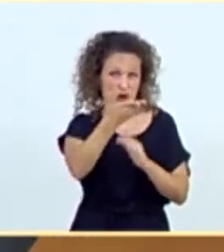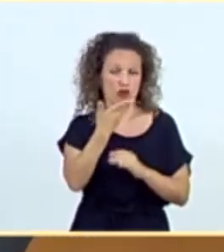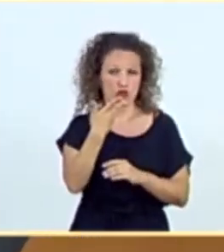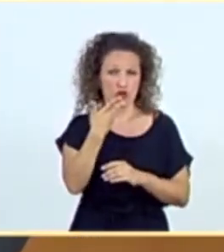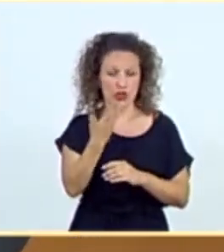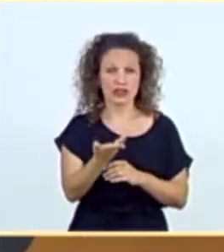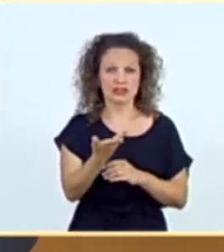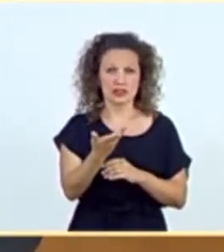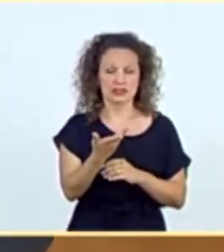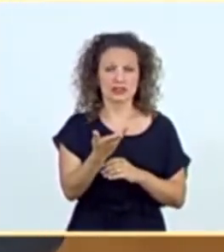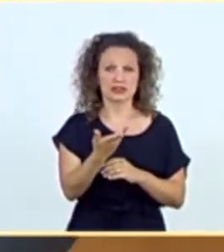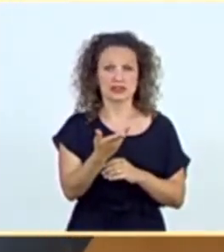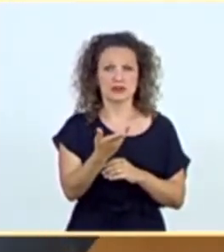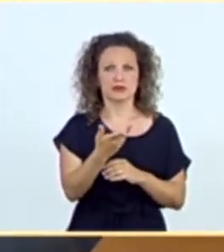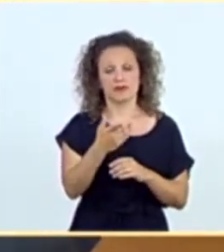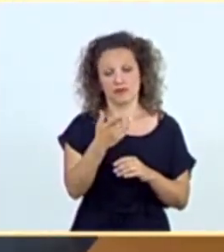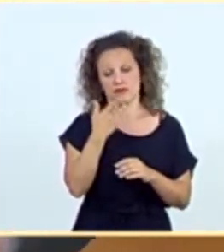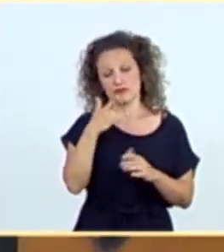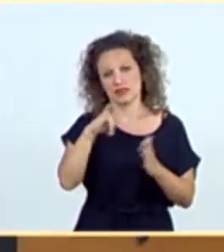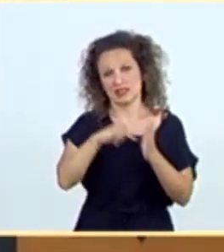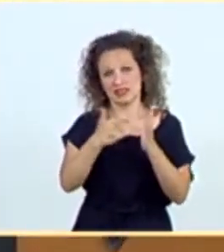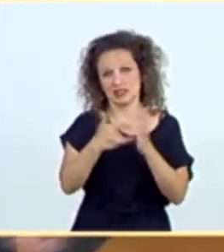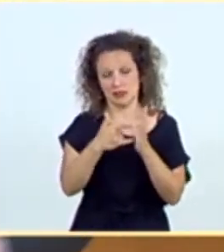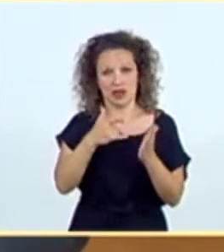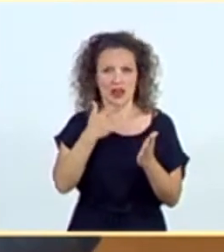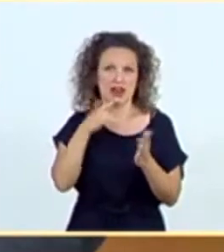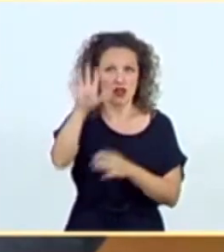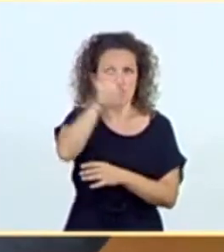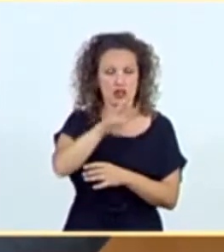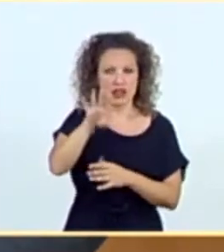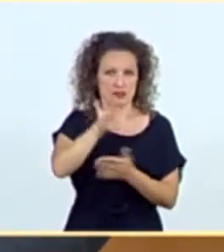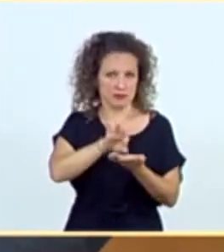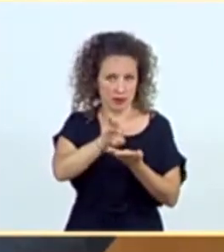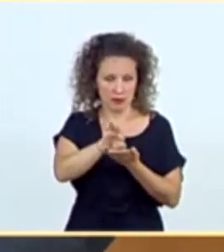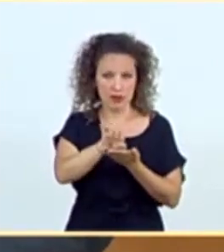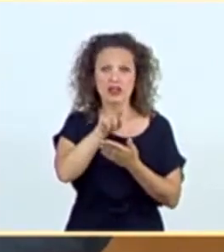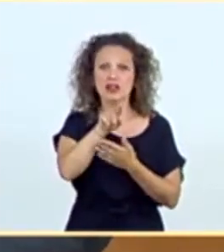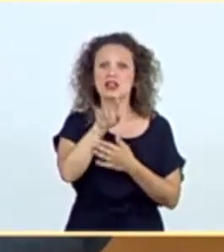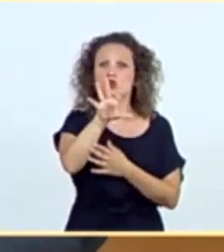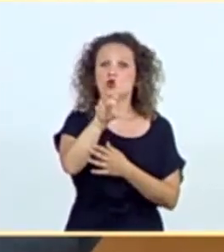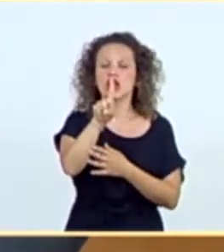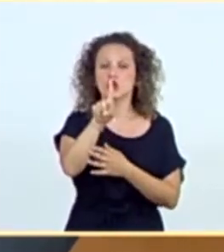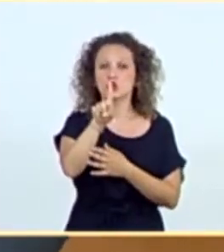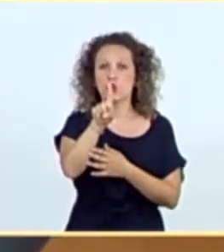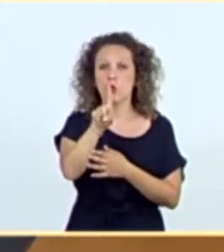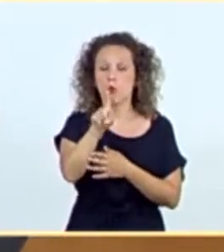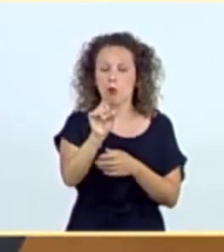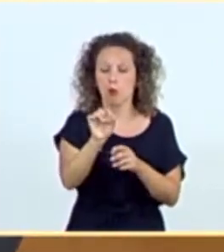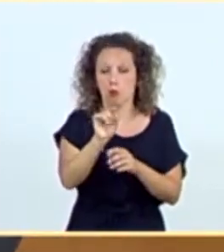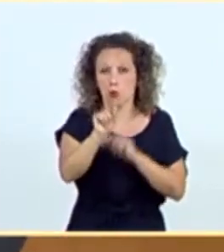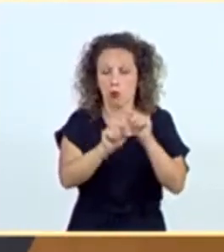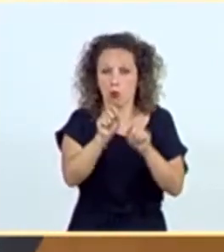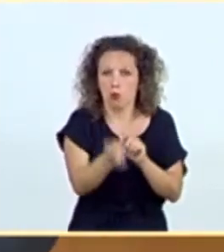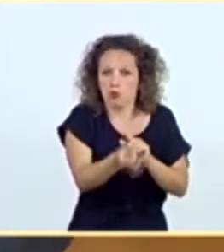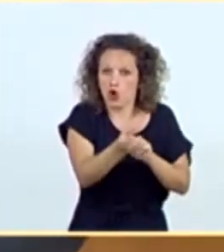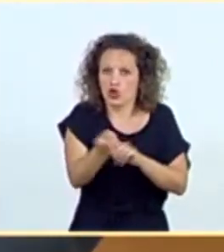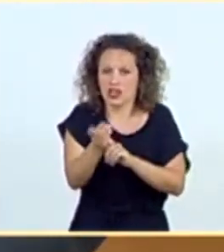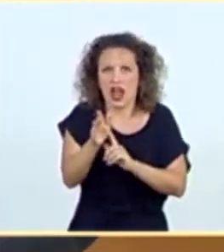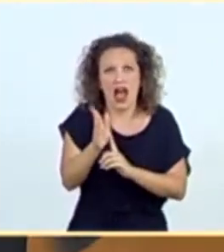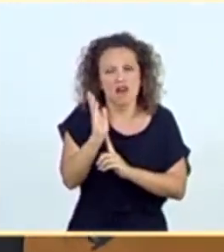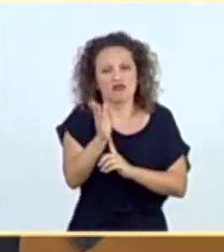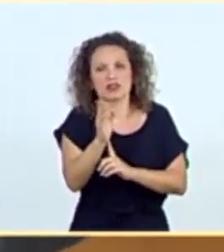que forma parte de la Interterritorial del Sistema Nacional de Salud. Esto ha permitido detectar 51 brotes, como usted decía, en nuestro país, que afectan a 1.140